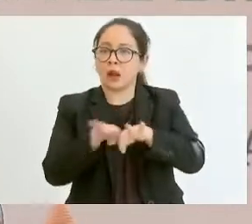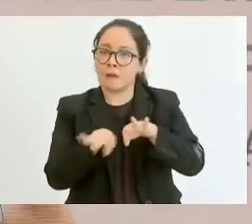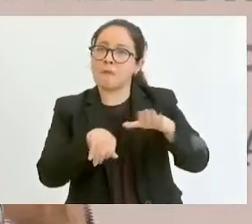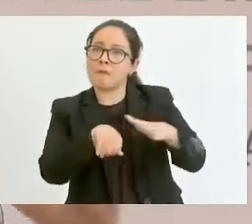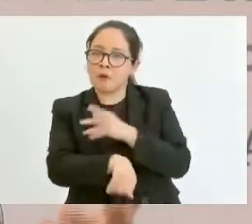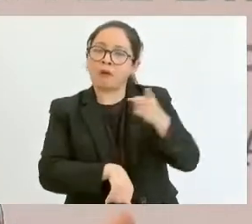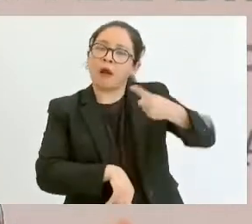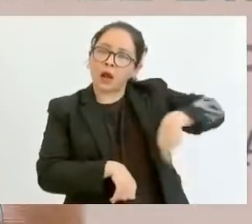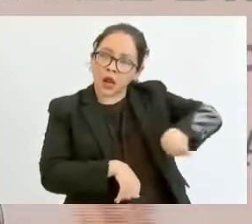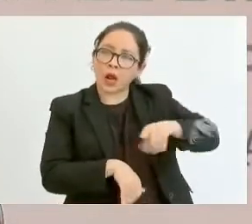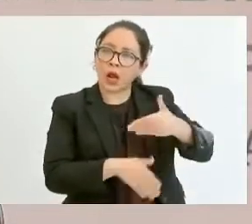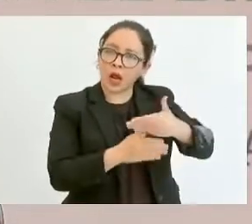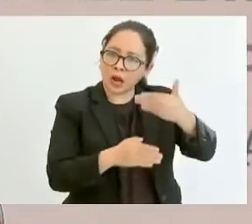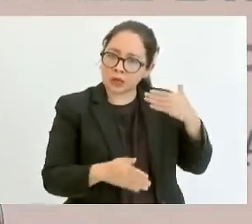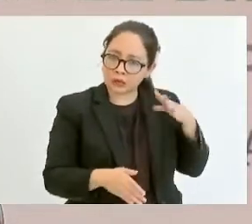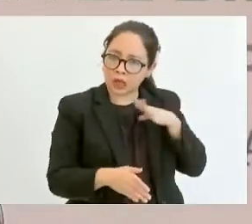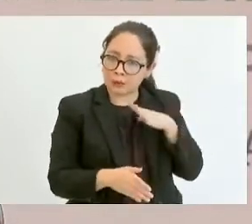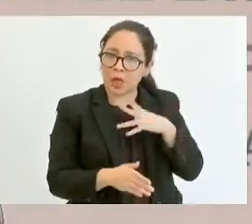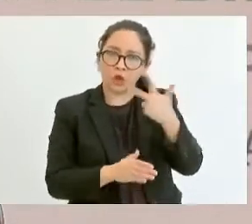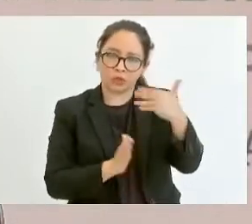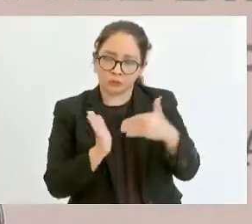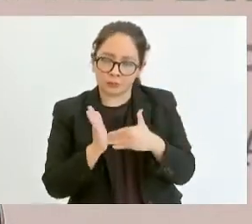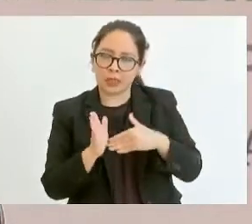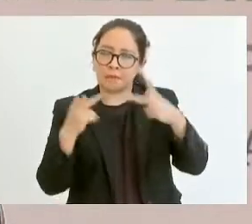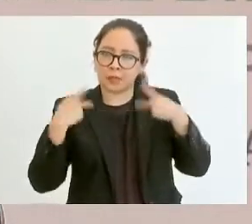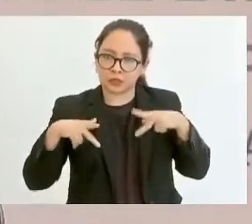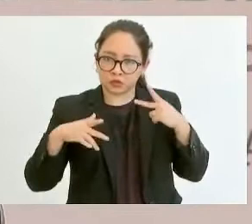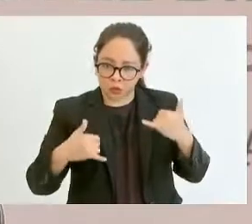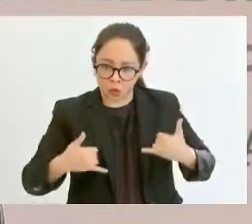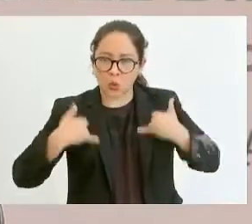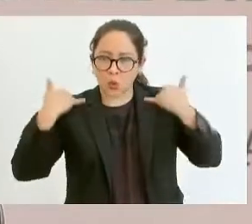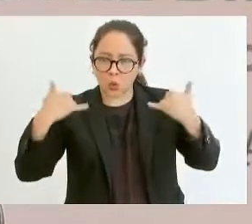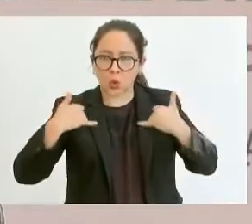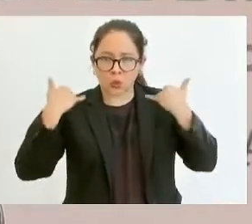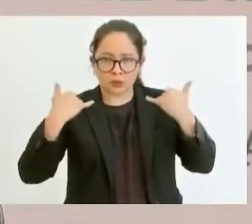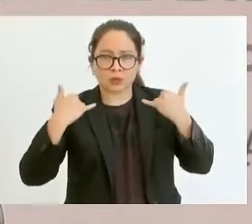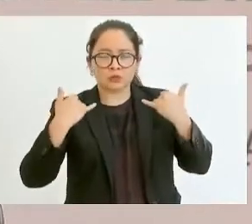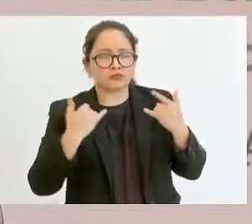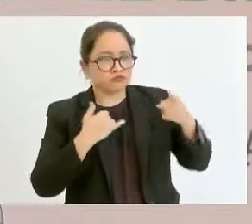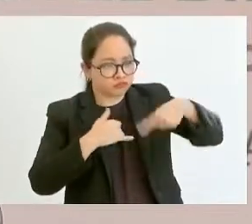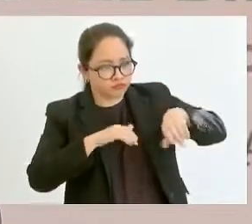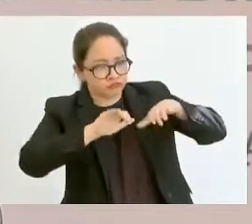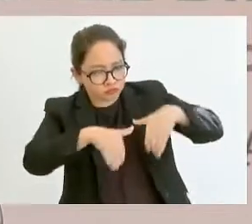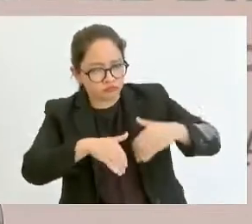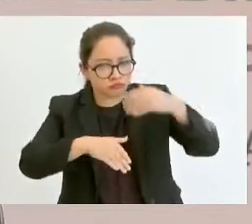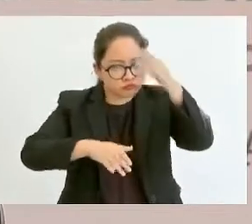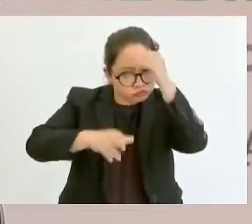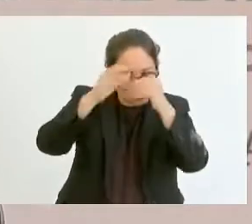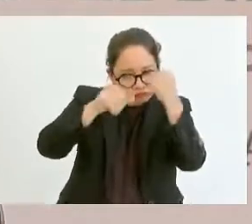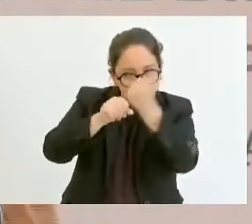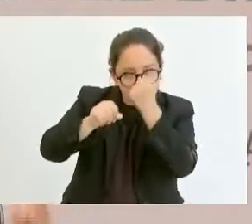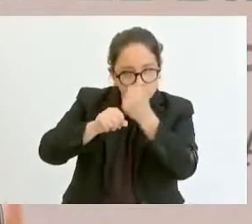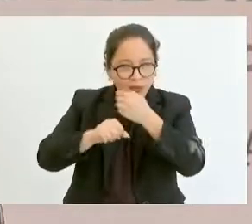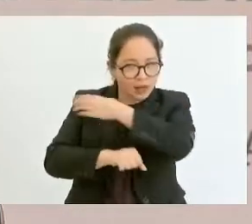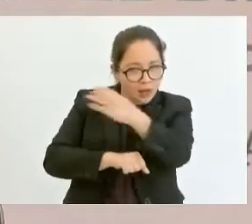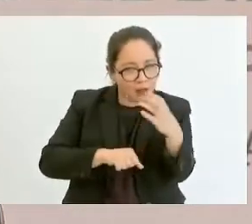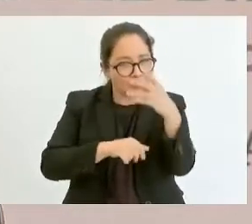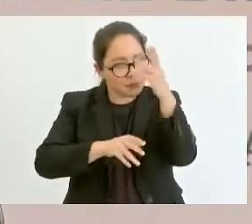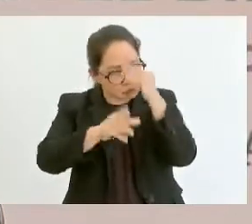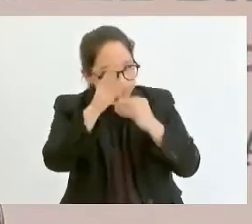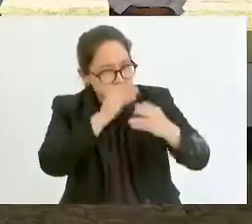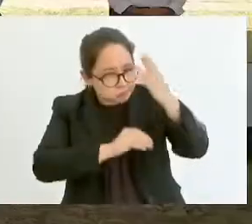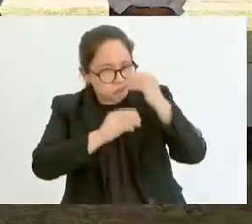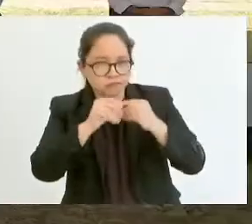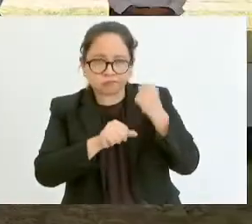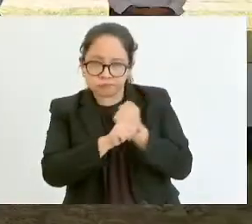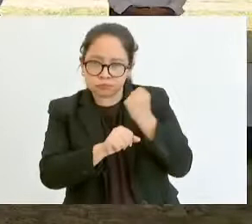hemos contado con ocho mil jóvenes construyendo futuro como aprendices de técnicos en agroecología, con la Secretaría de